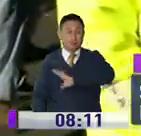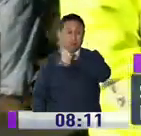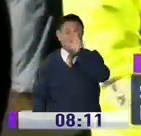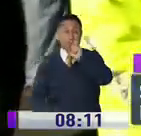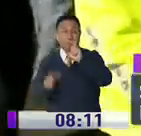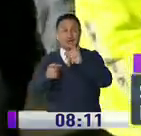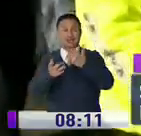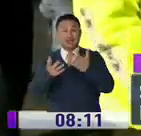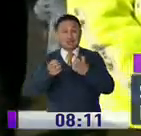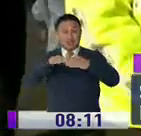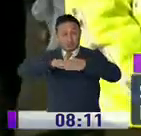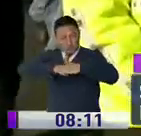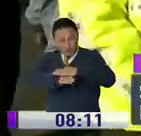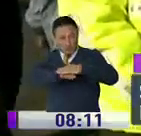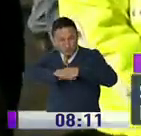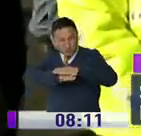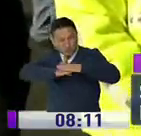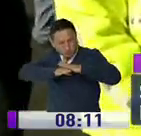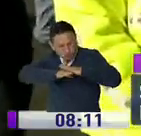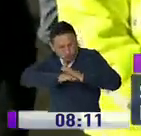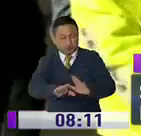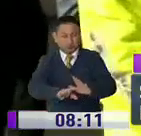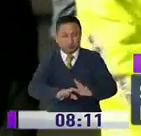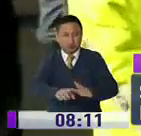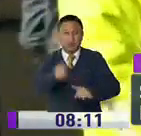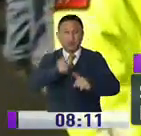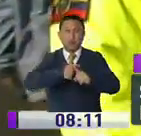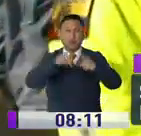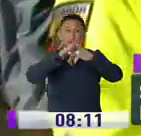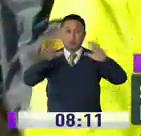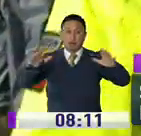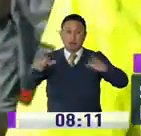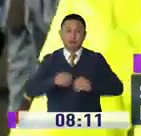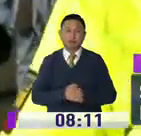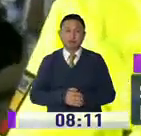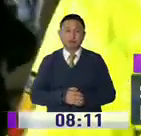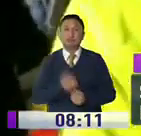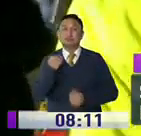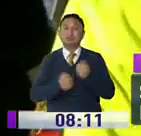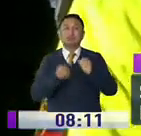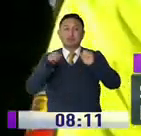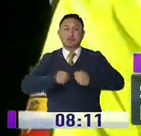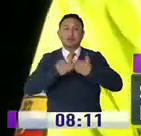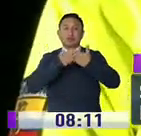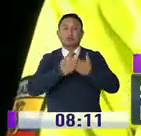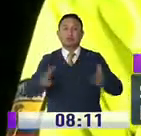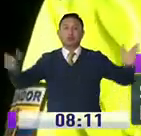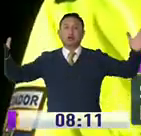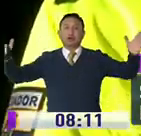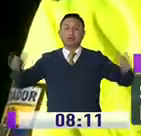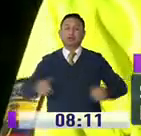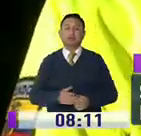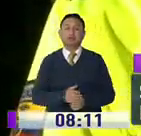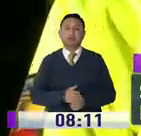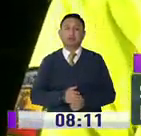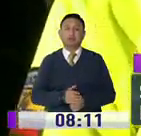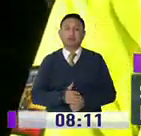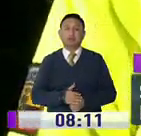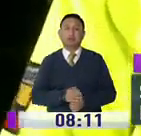ingresar al mercado mayorista para evitar inconvenientes, se abrió las puertas con autorización del